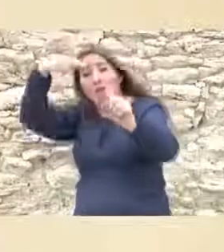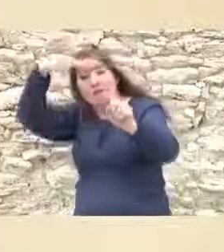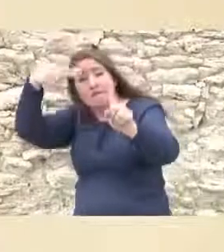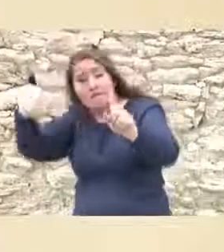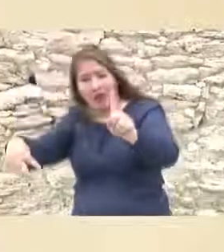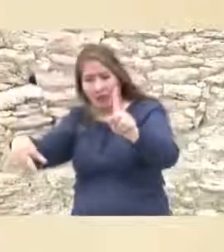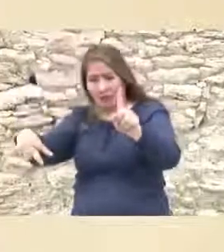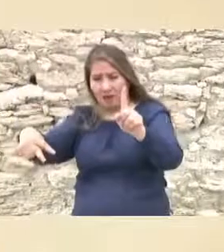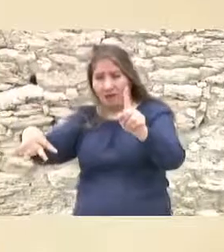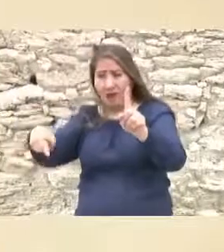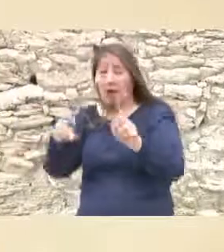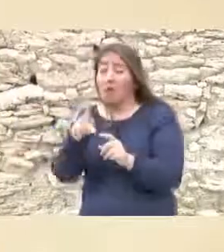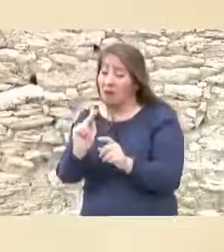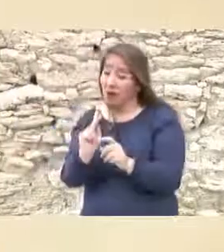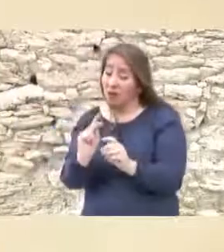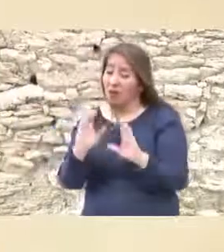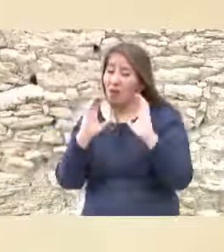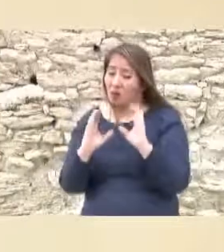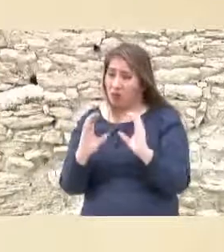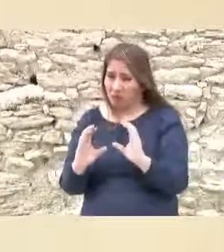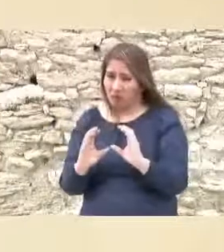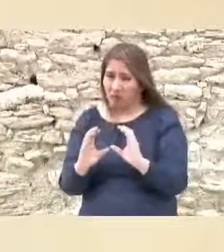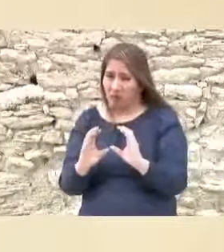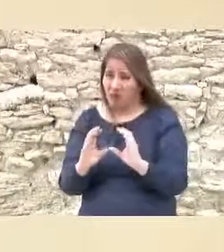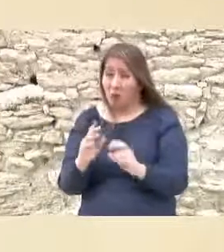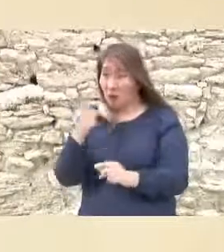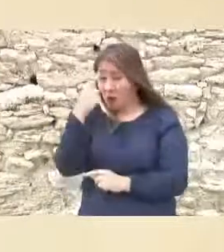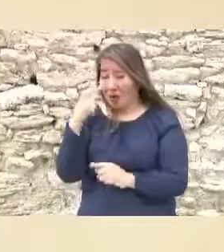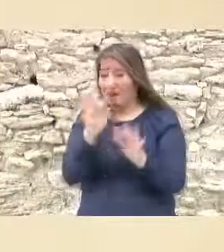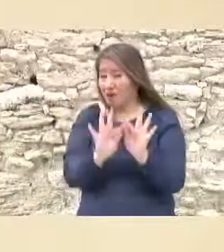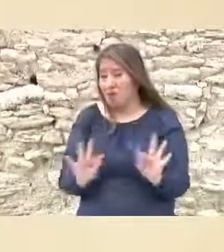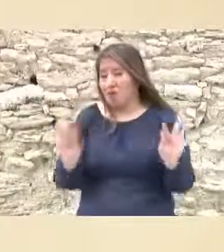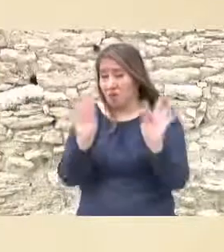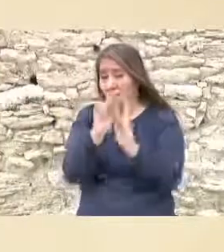consideraciones por lo que significaba